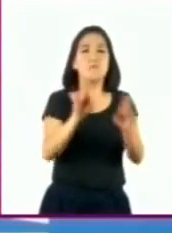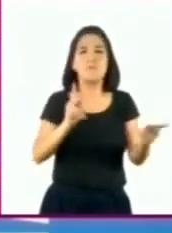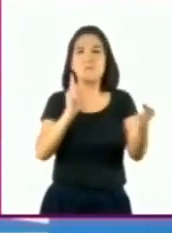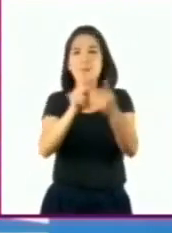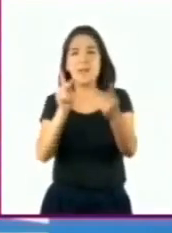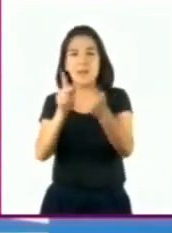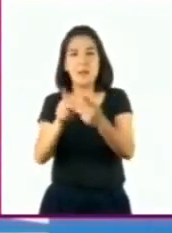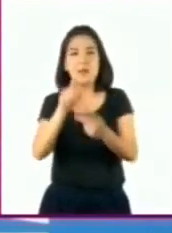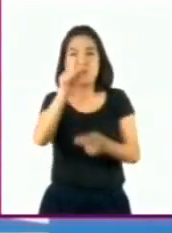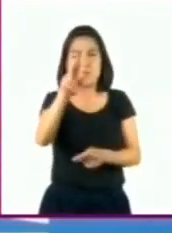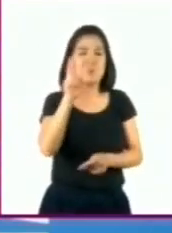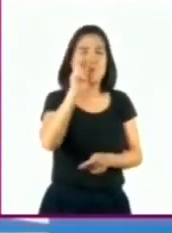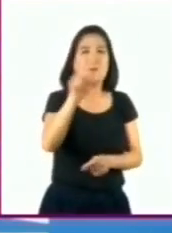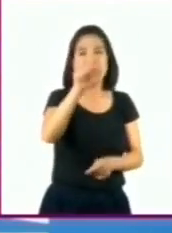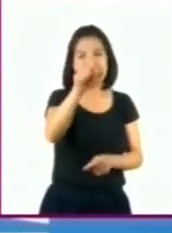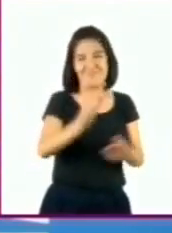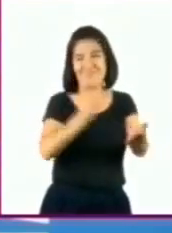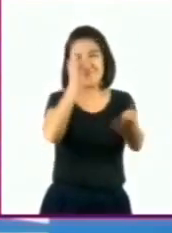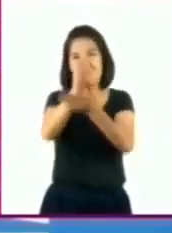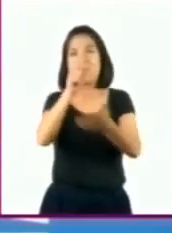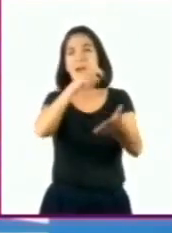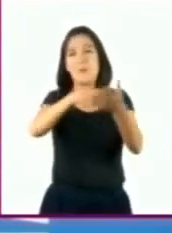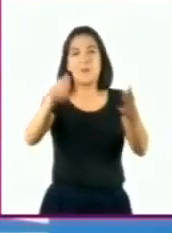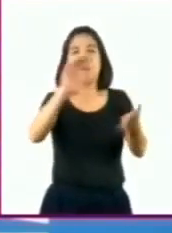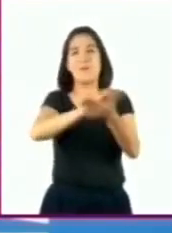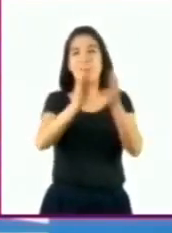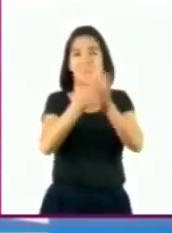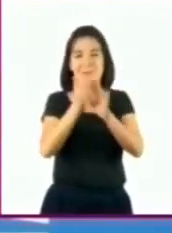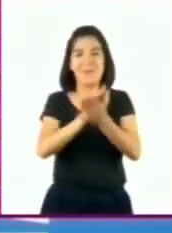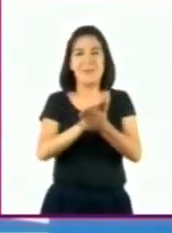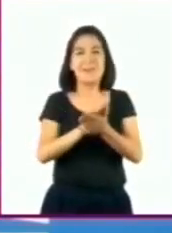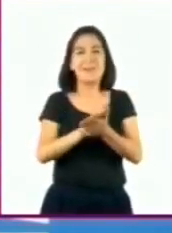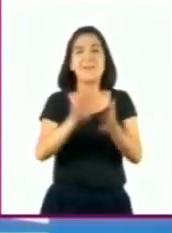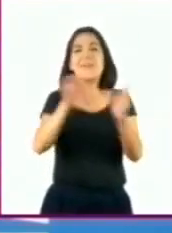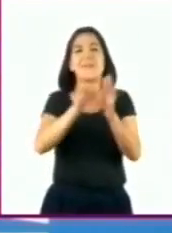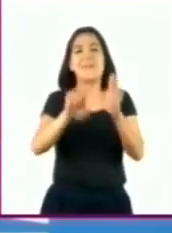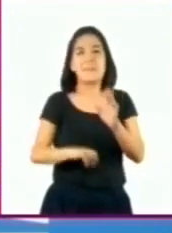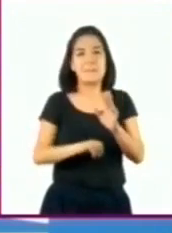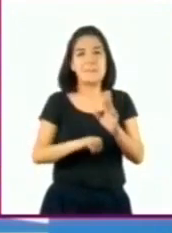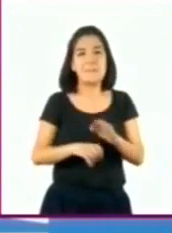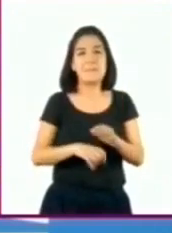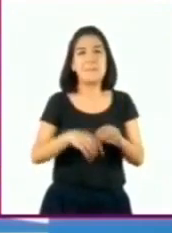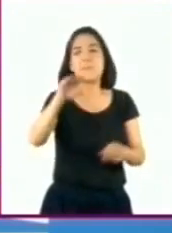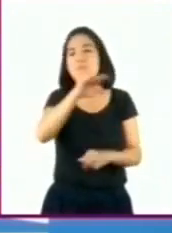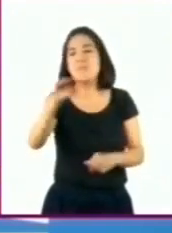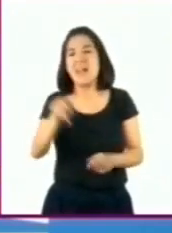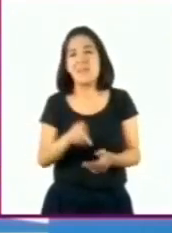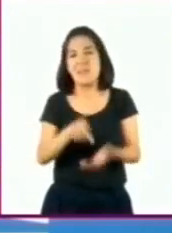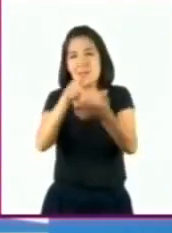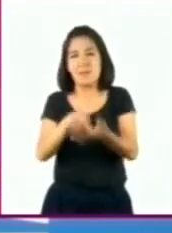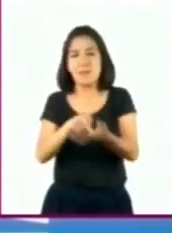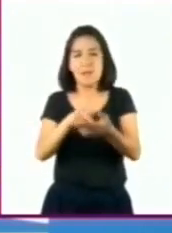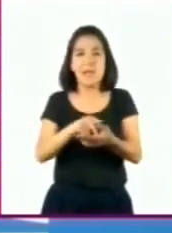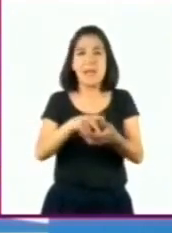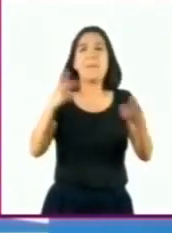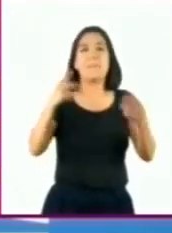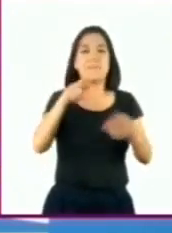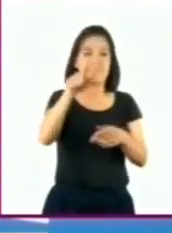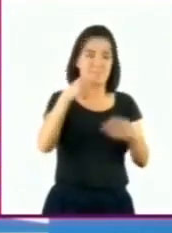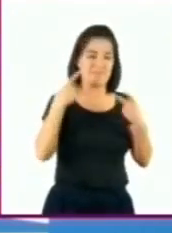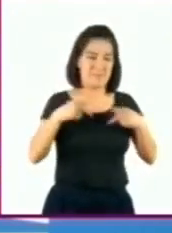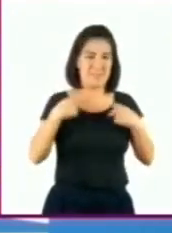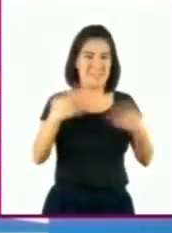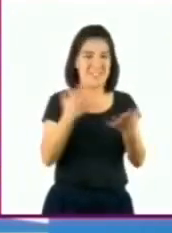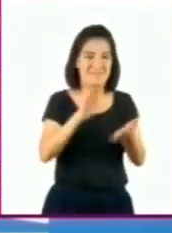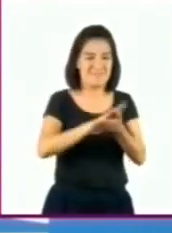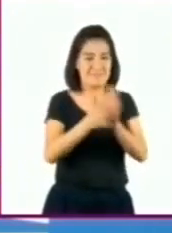que cuando han ido a comprar tortillas y piden, por ejemplo, medio kilogramo, el despachador coloca en la báscula